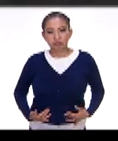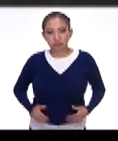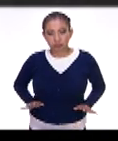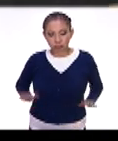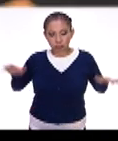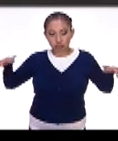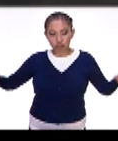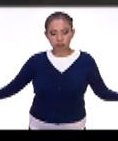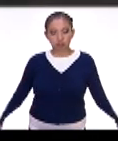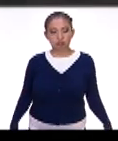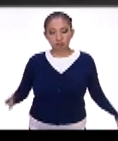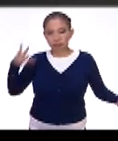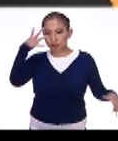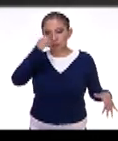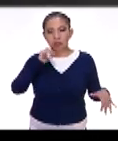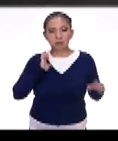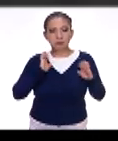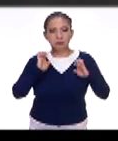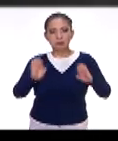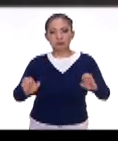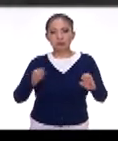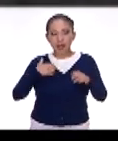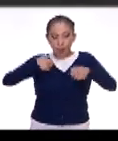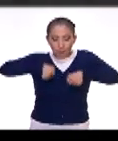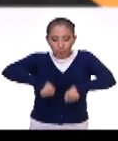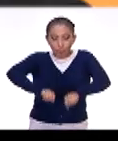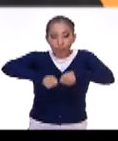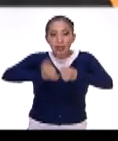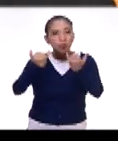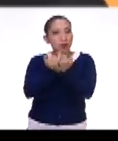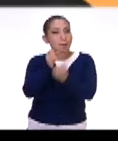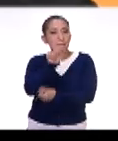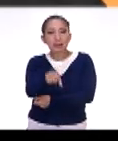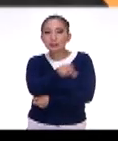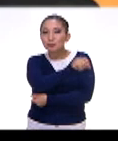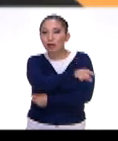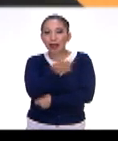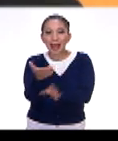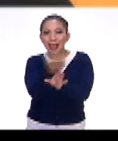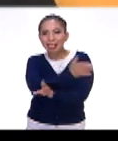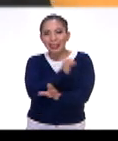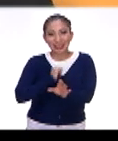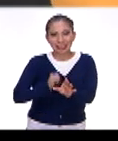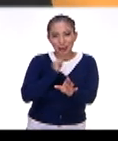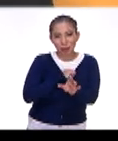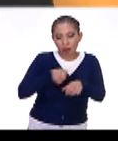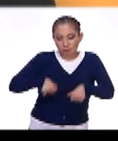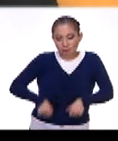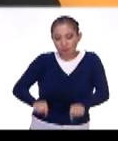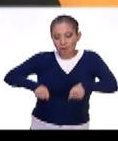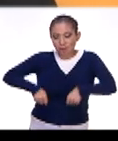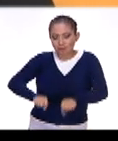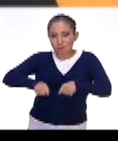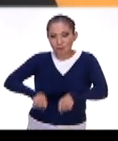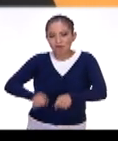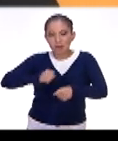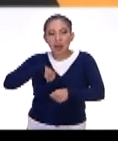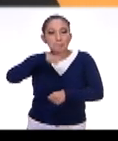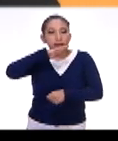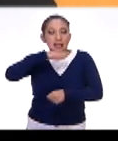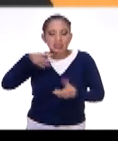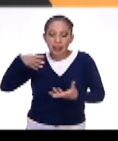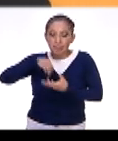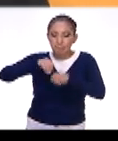a largos y con sus crinolinas, también en la misma acción de moler el maíz y de